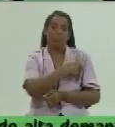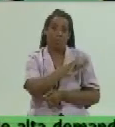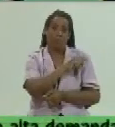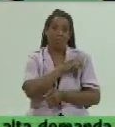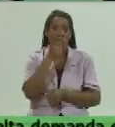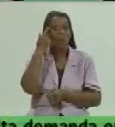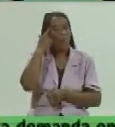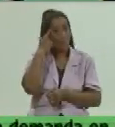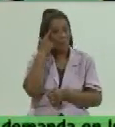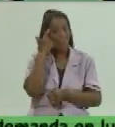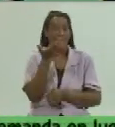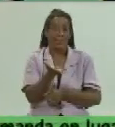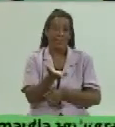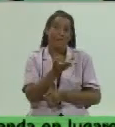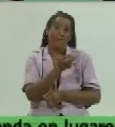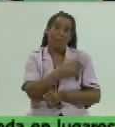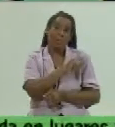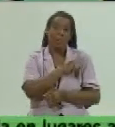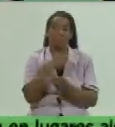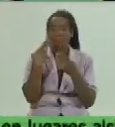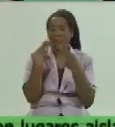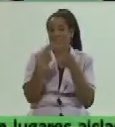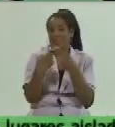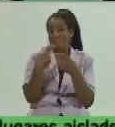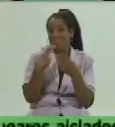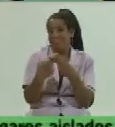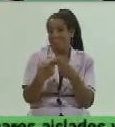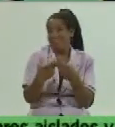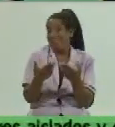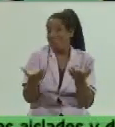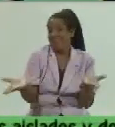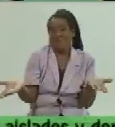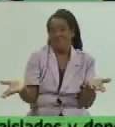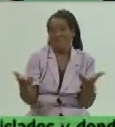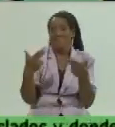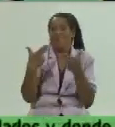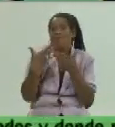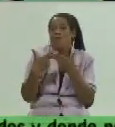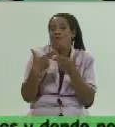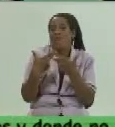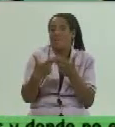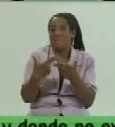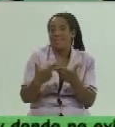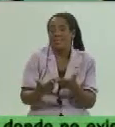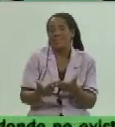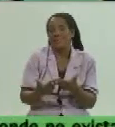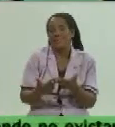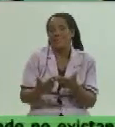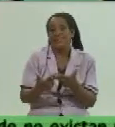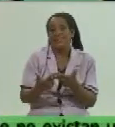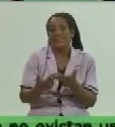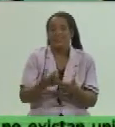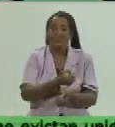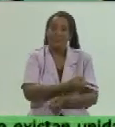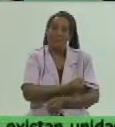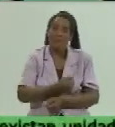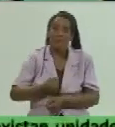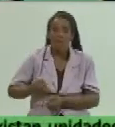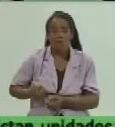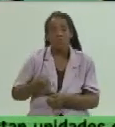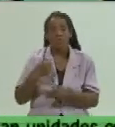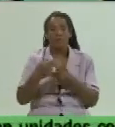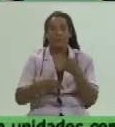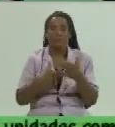también es pedirle al pueblo la confianza y retribuir esa confianza y ese esfuerzo que se ha hecho hoy